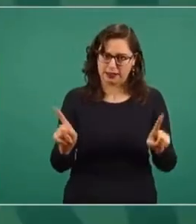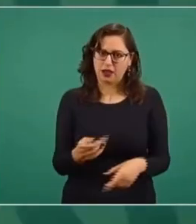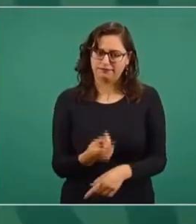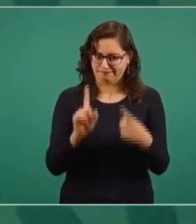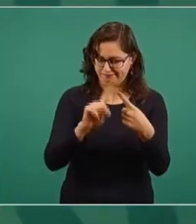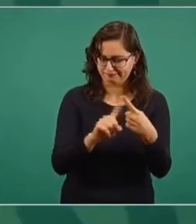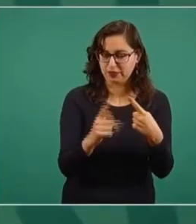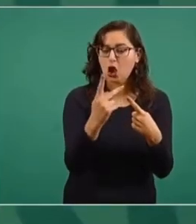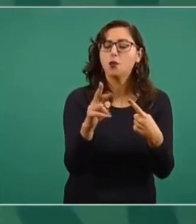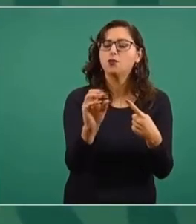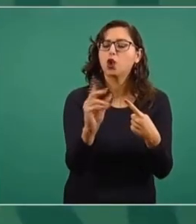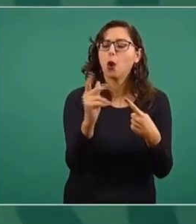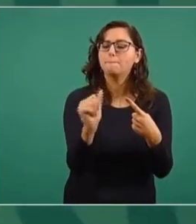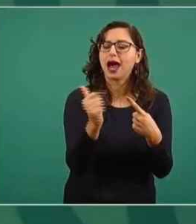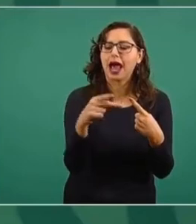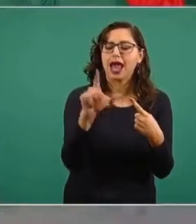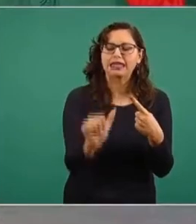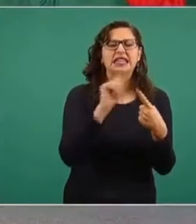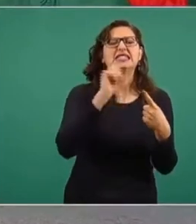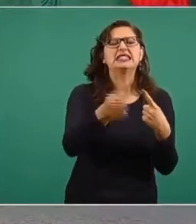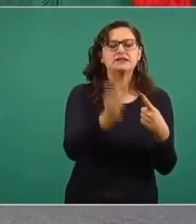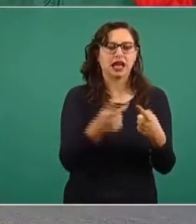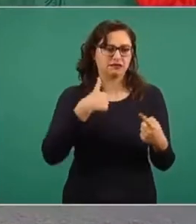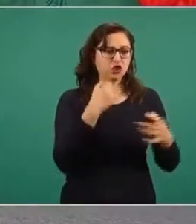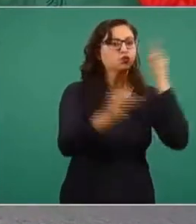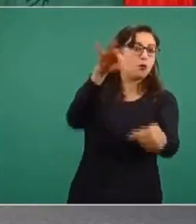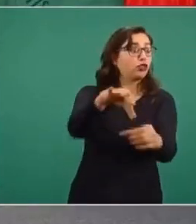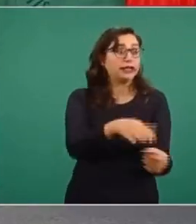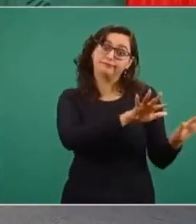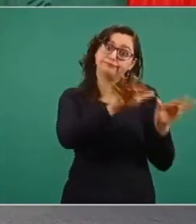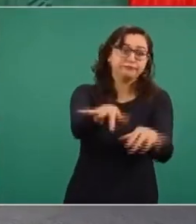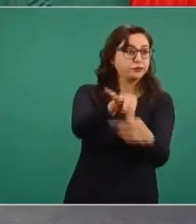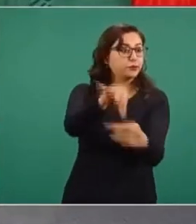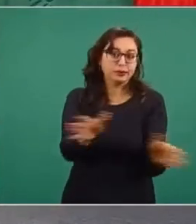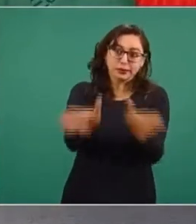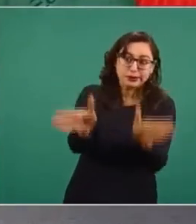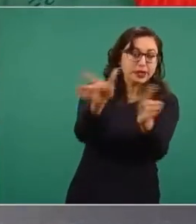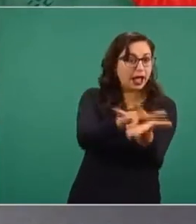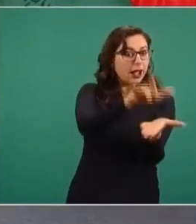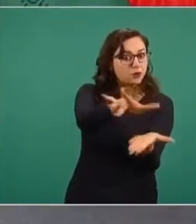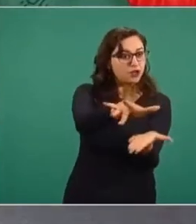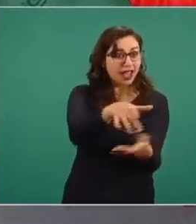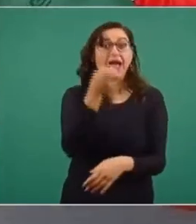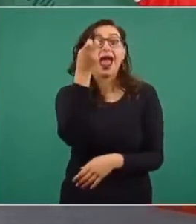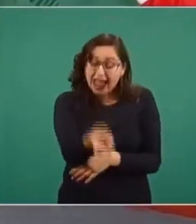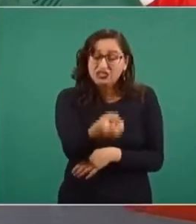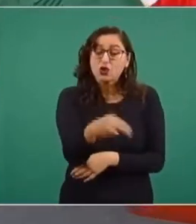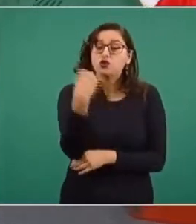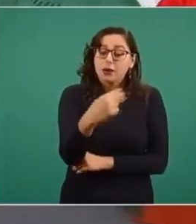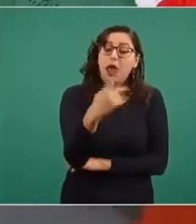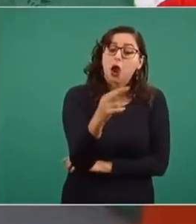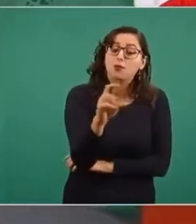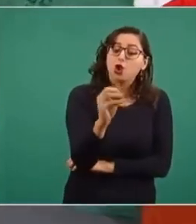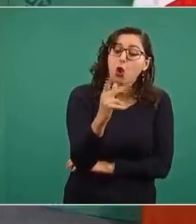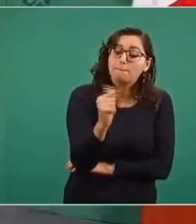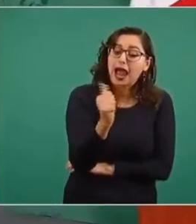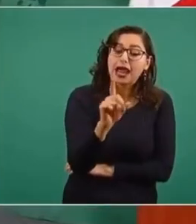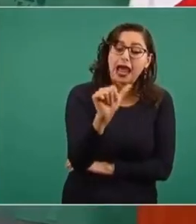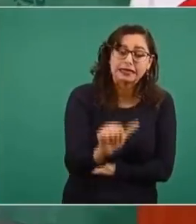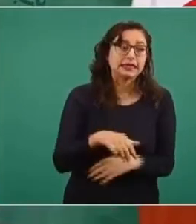El que yo esté llamando a votar por un partido de manera directa o simulada.